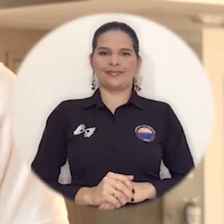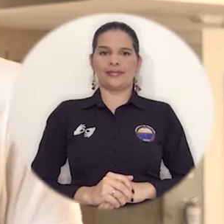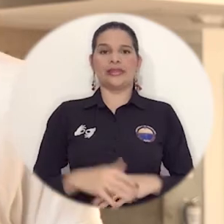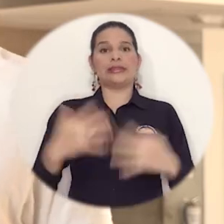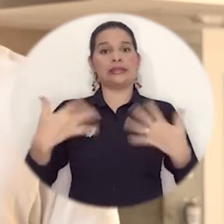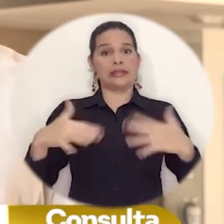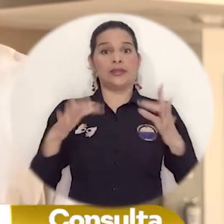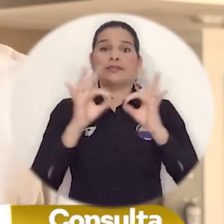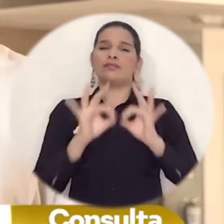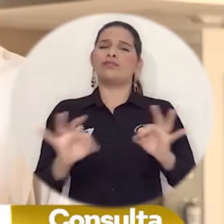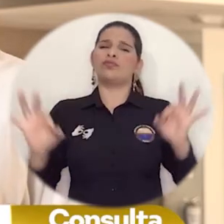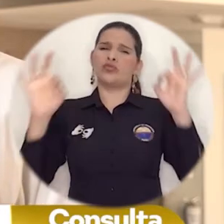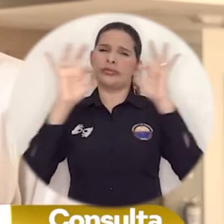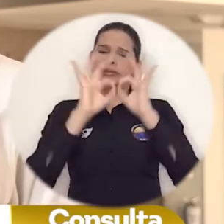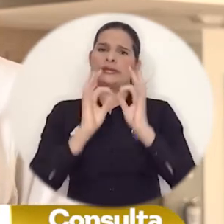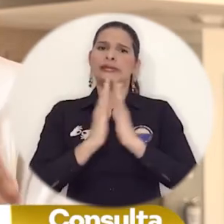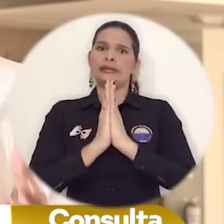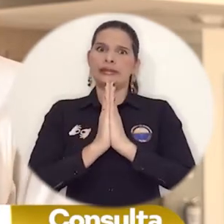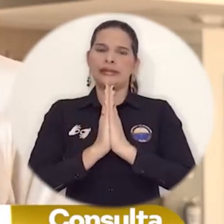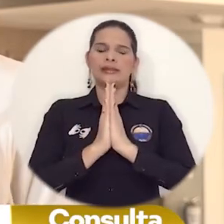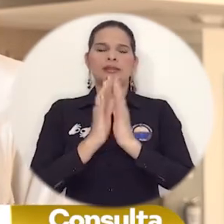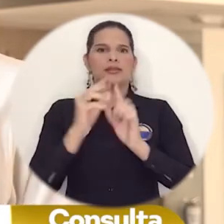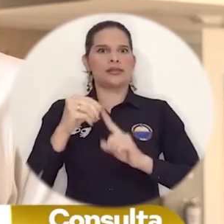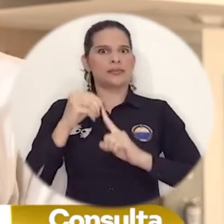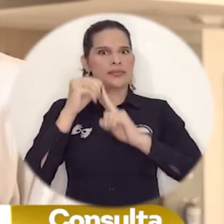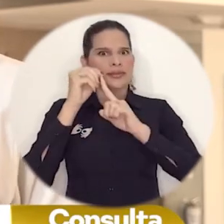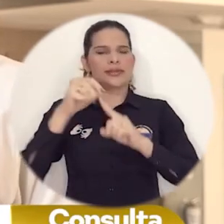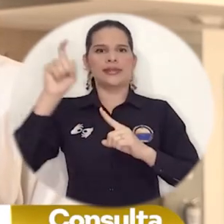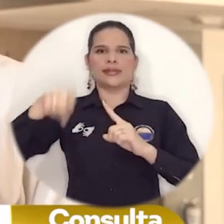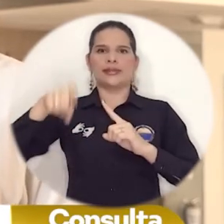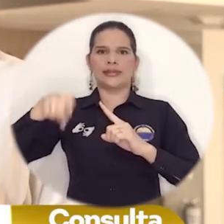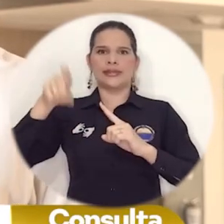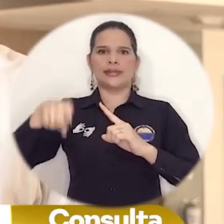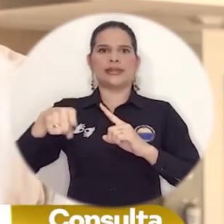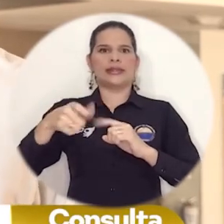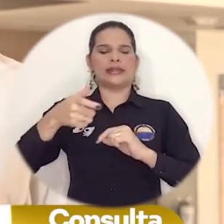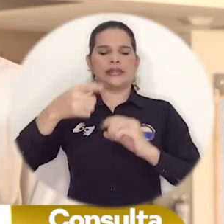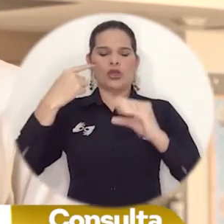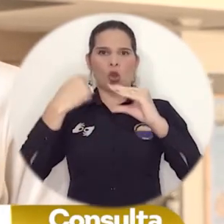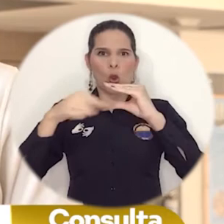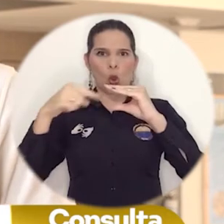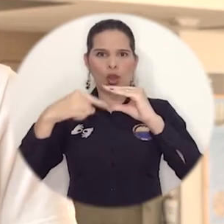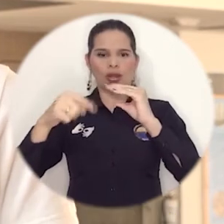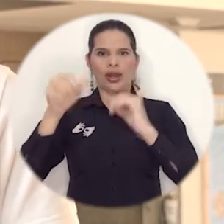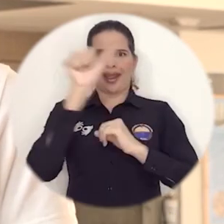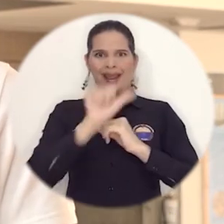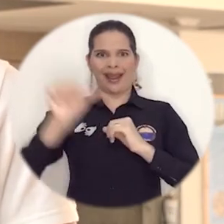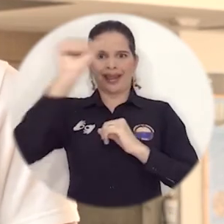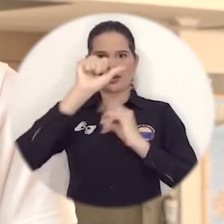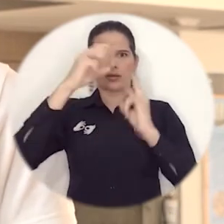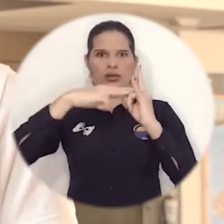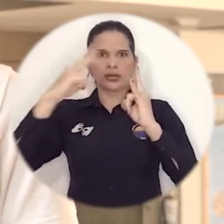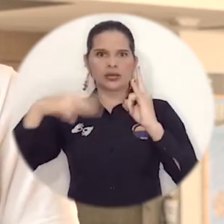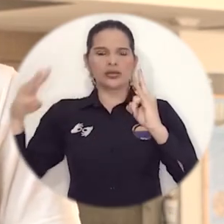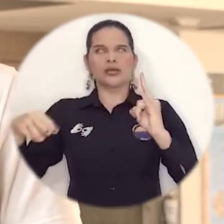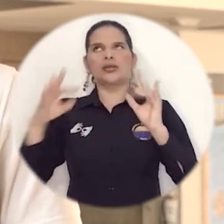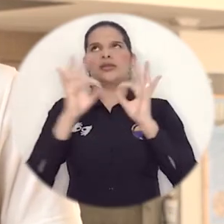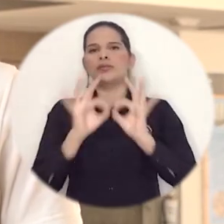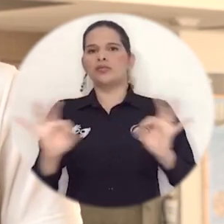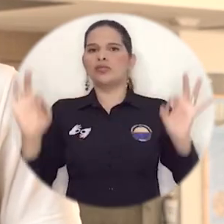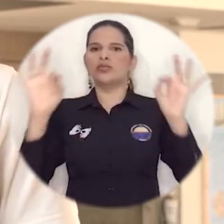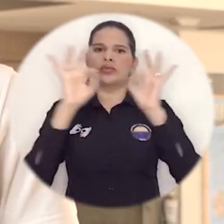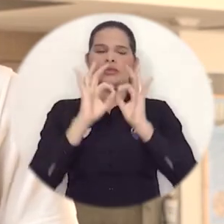La importancia de la utilización, de la activación, de la constante revisión del correo electrónico